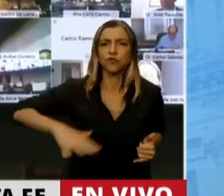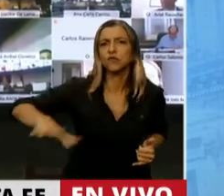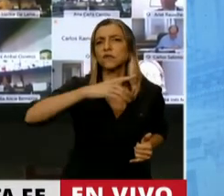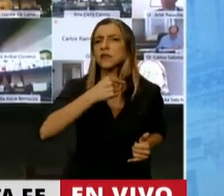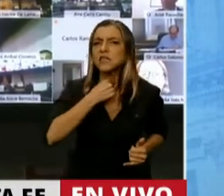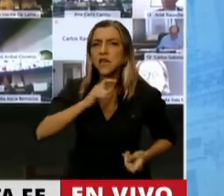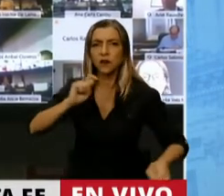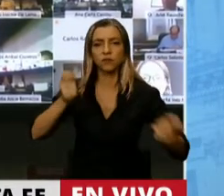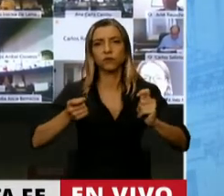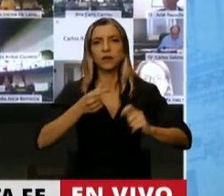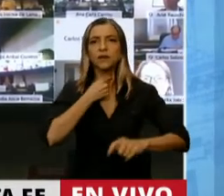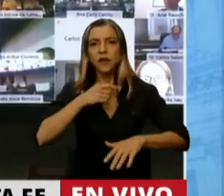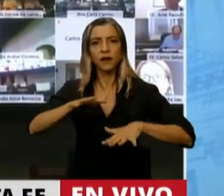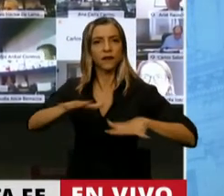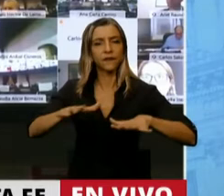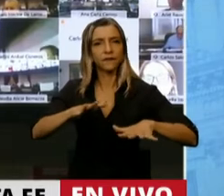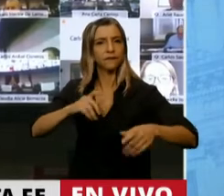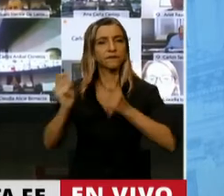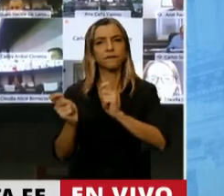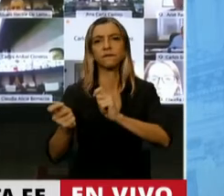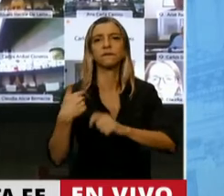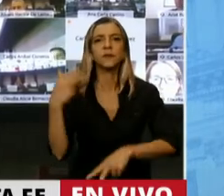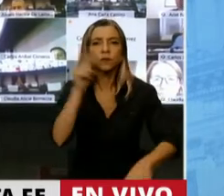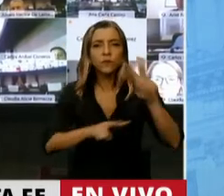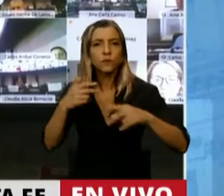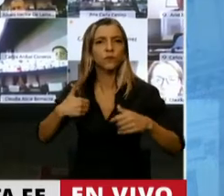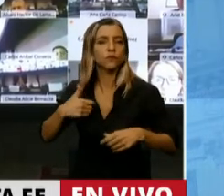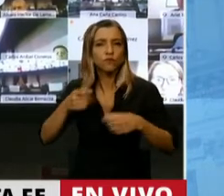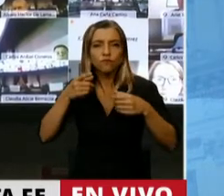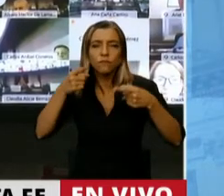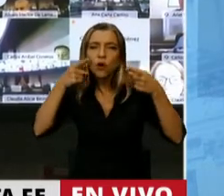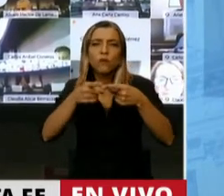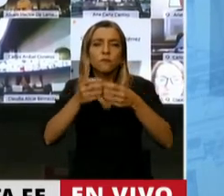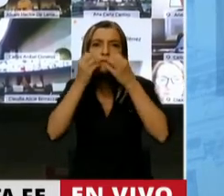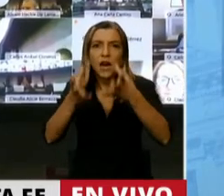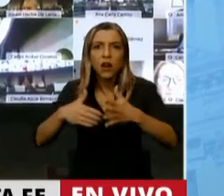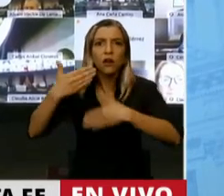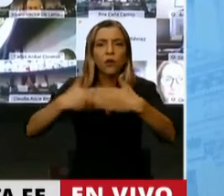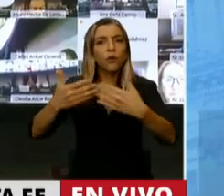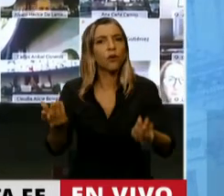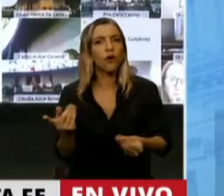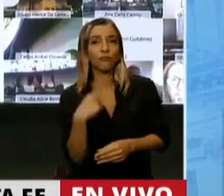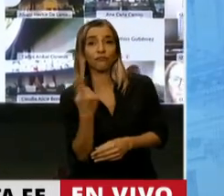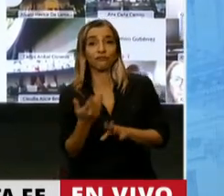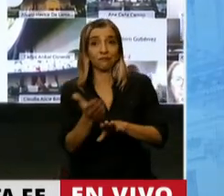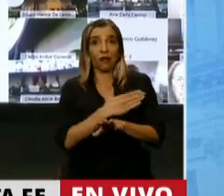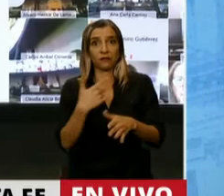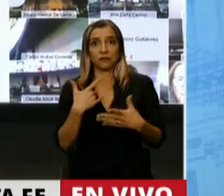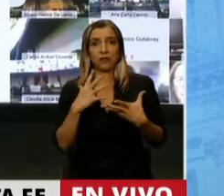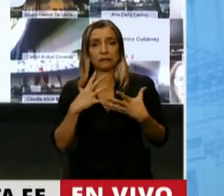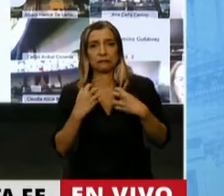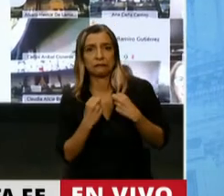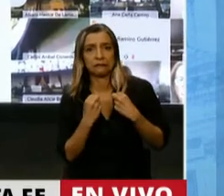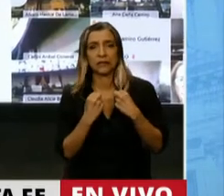argentino un país para la vida. Claro, porque veníamos de la noche, de la larga noche y de las tantas muertes de la